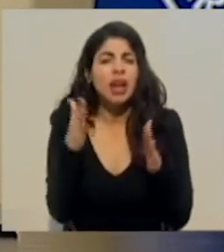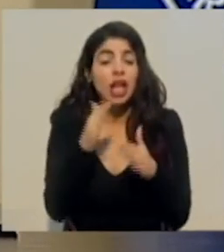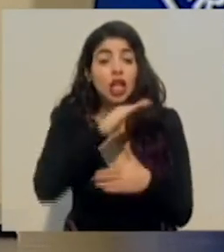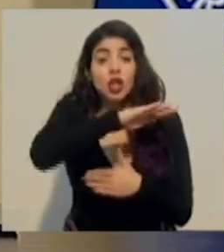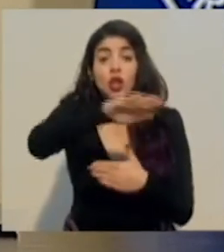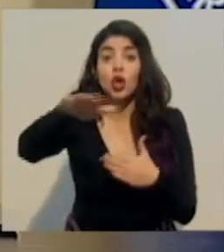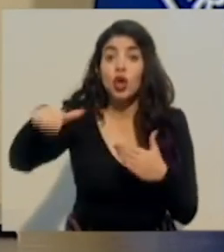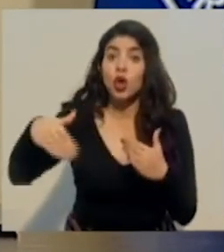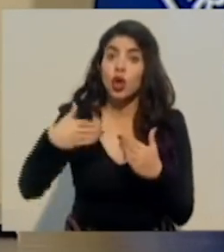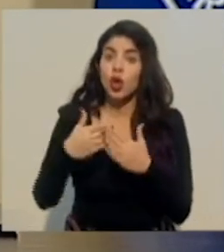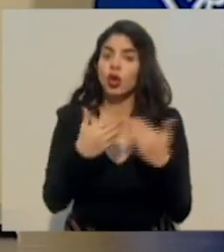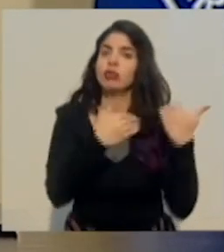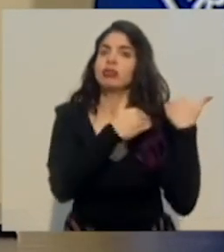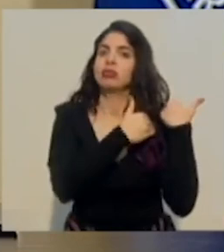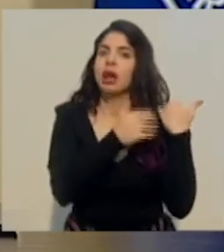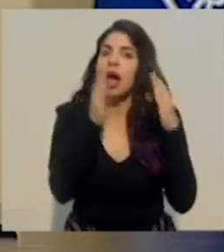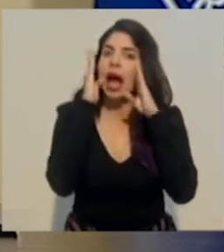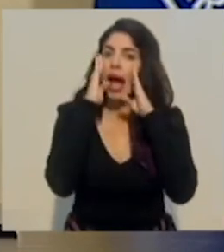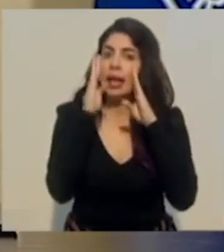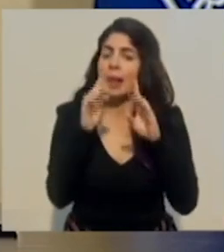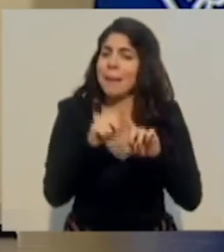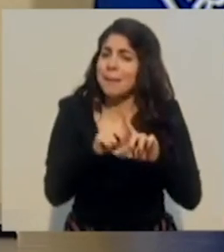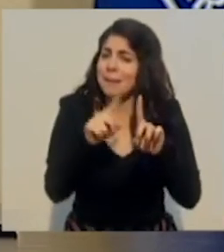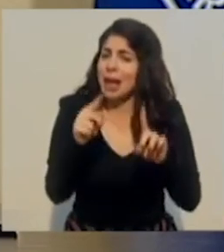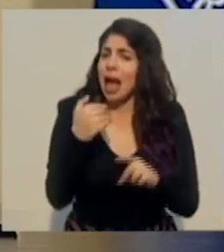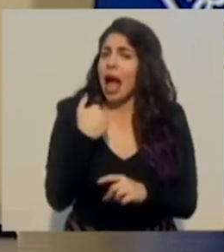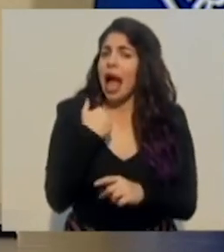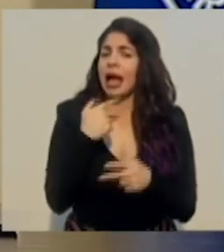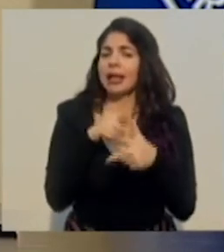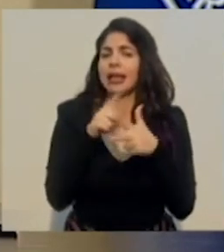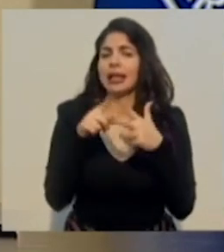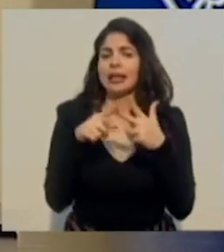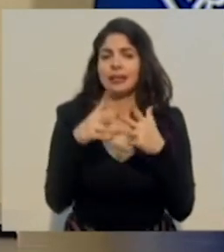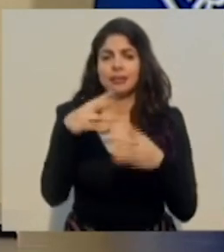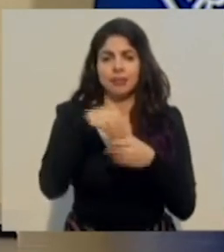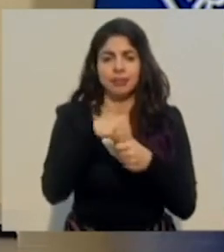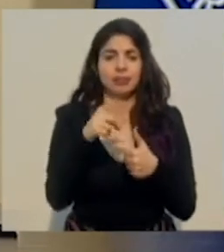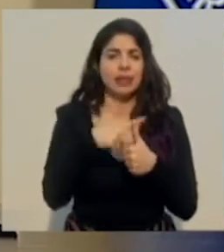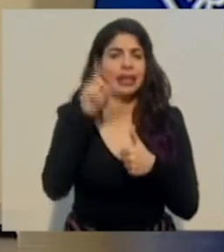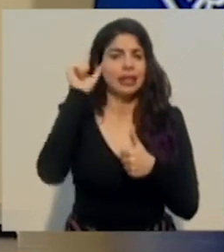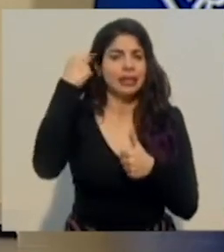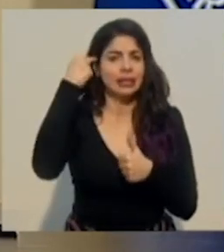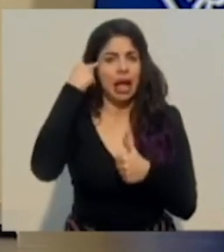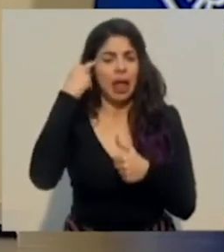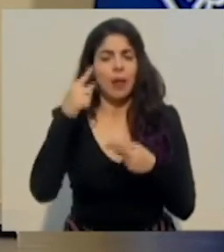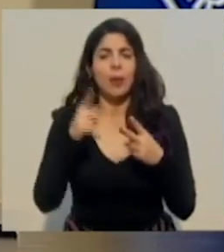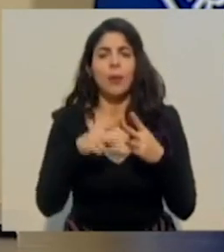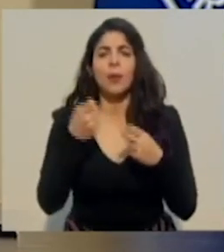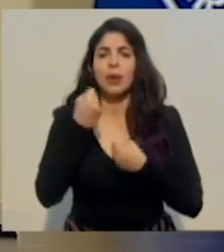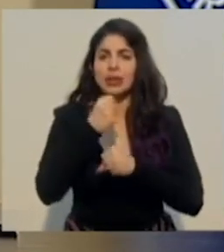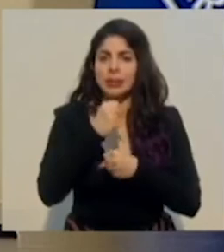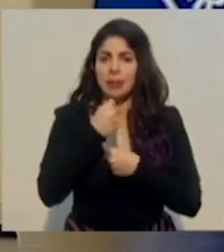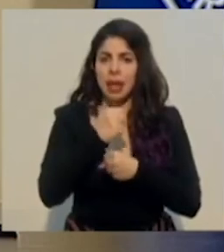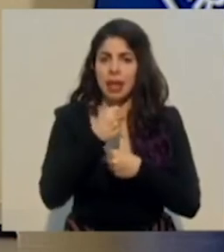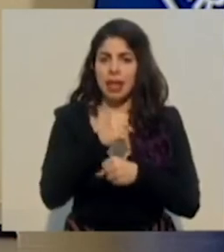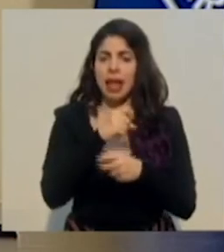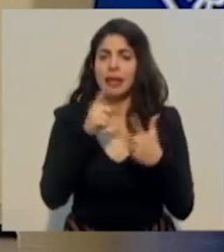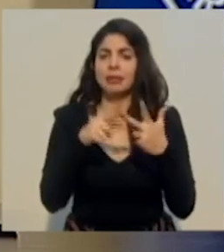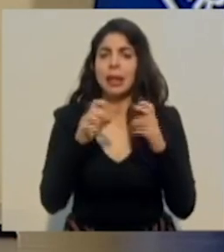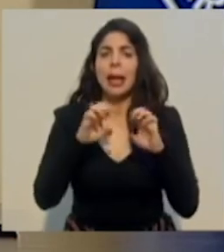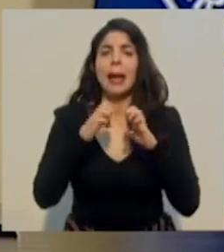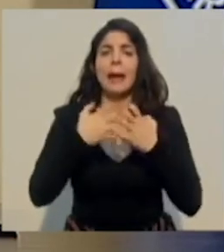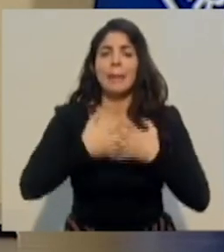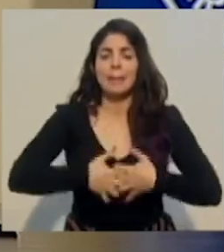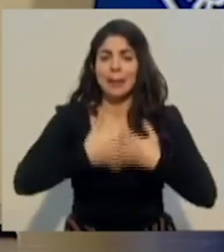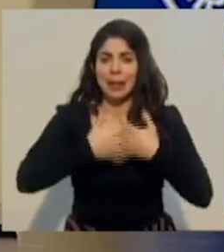Pero tenemos tres actores, Estado, municipalidades, sector empresarial y el